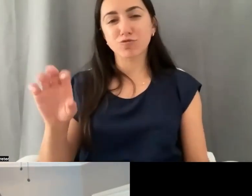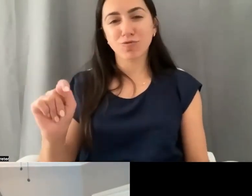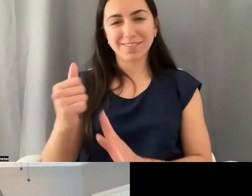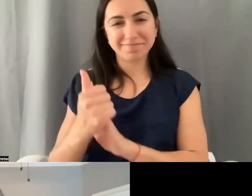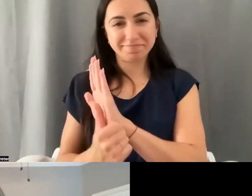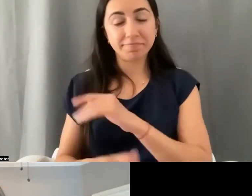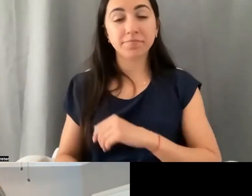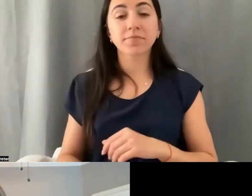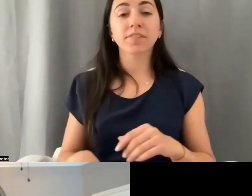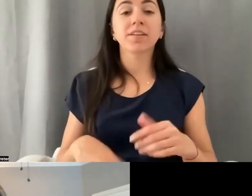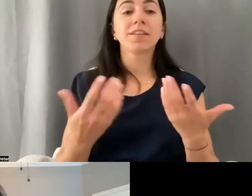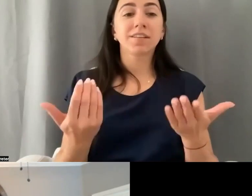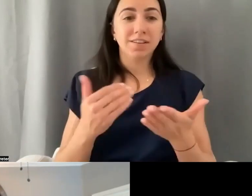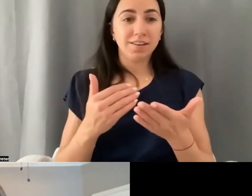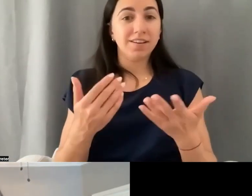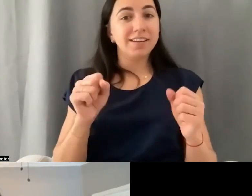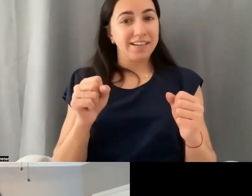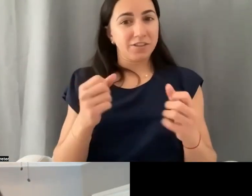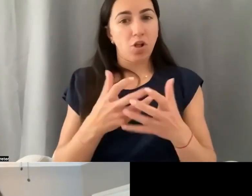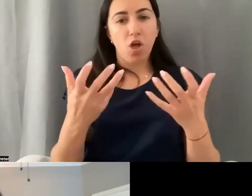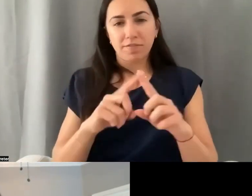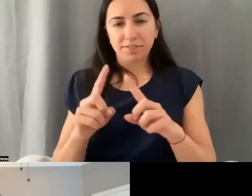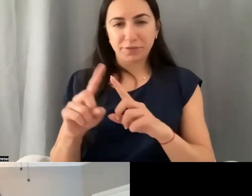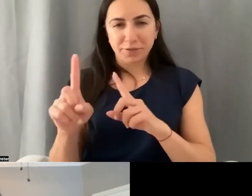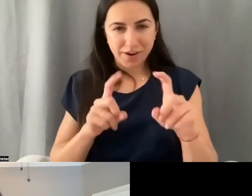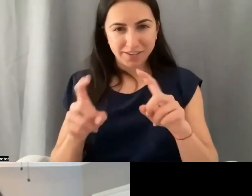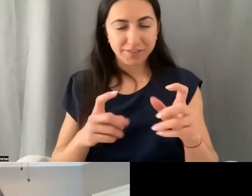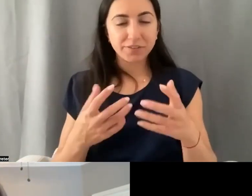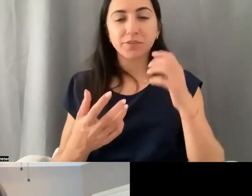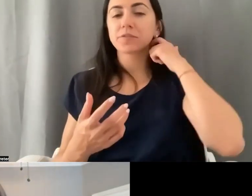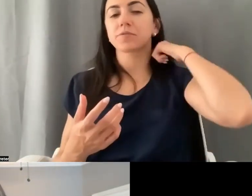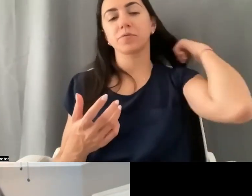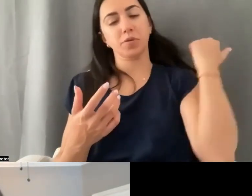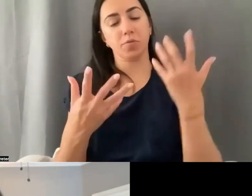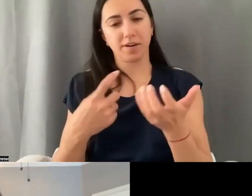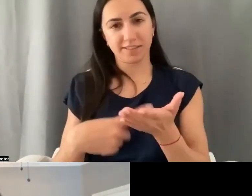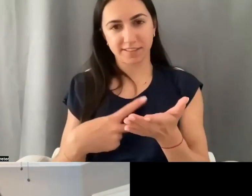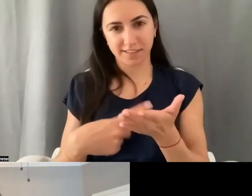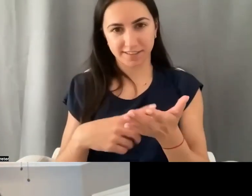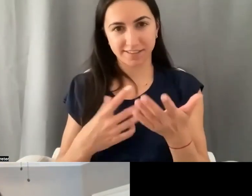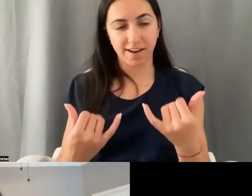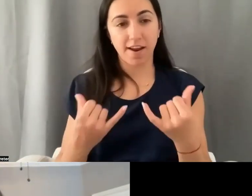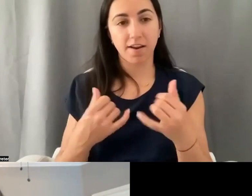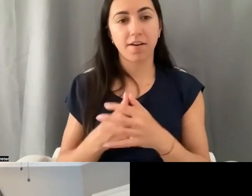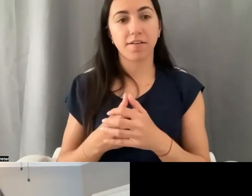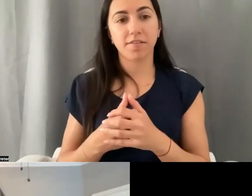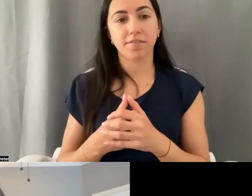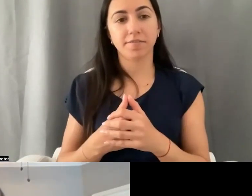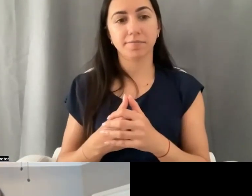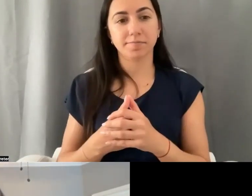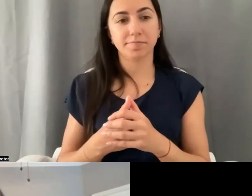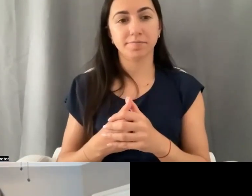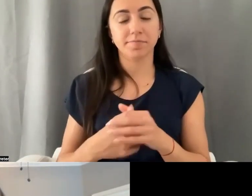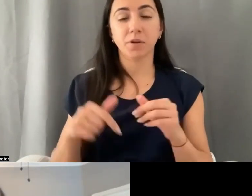especiales. Como siempre recibimos muchas preguntas acerca de este tema, entonces nos gustaría abordarlas ahora. Primero que